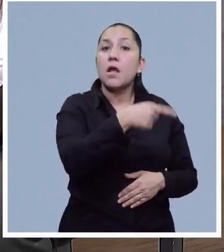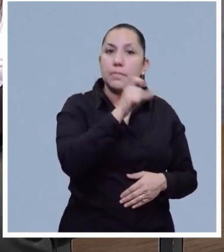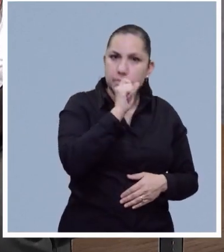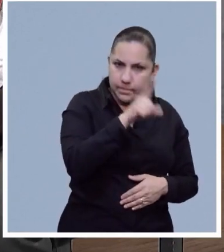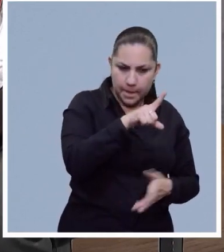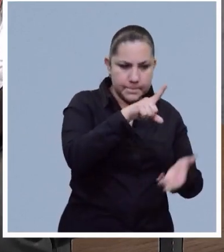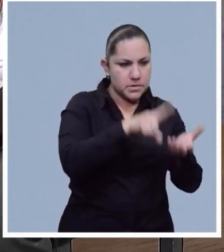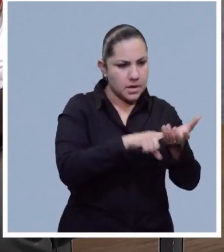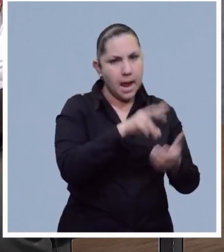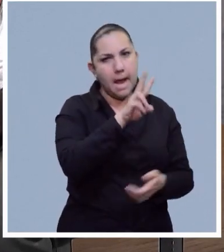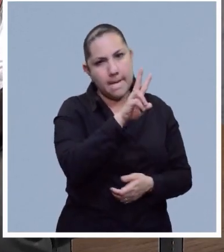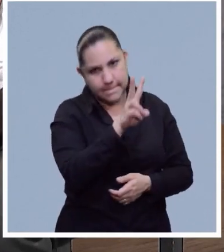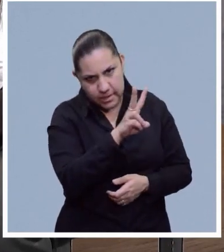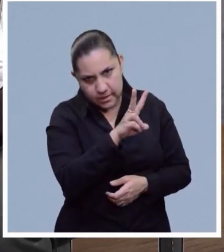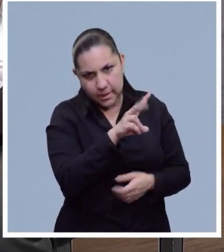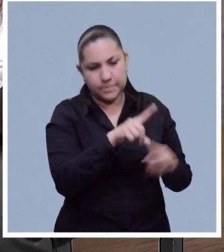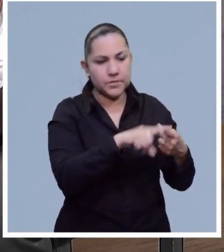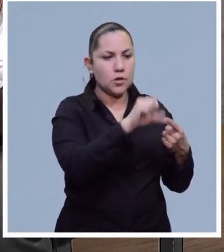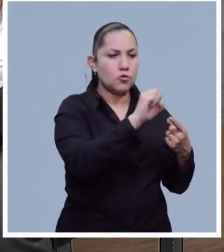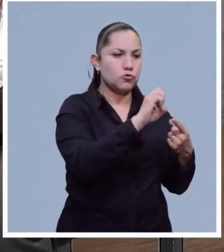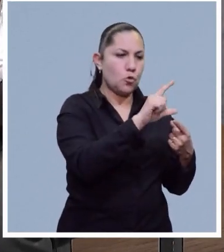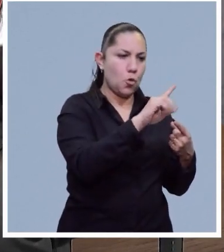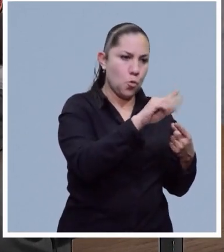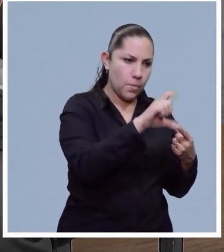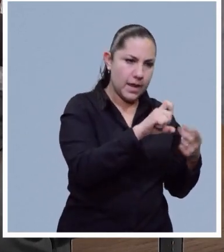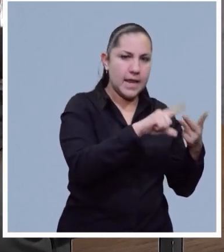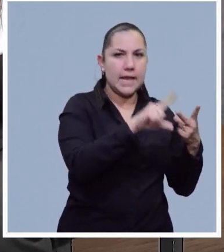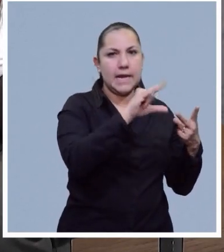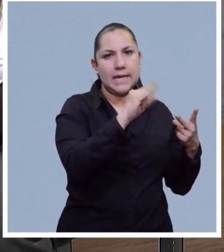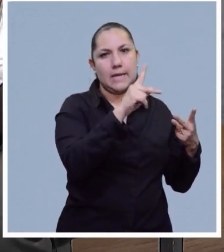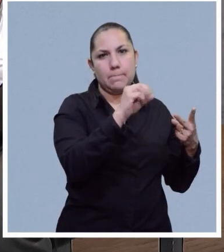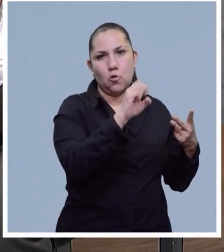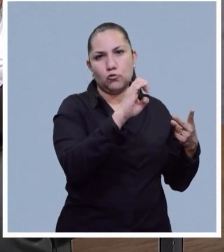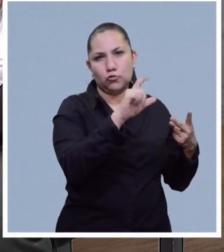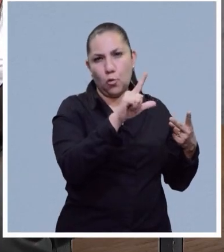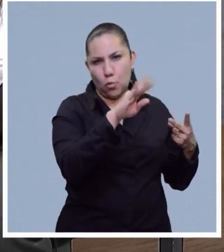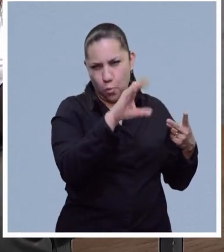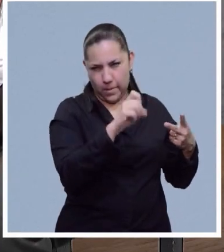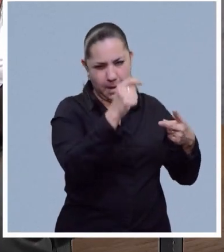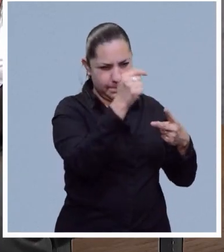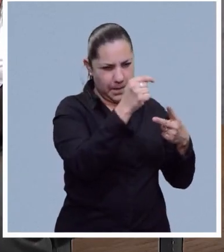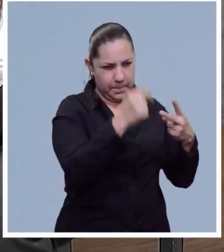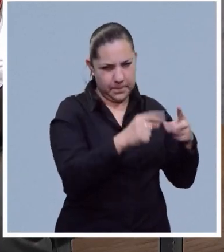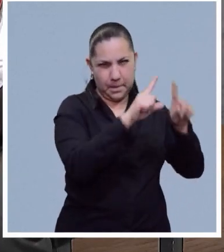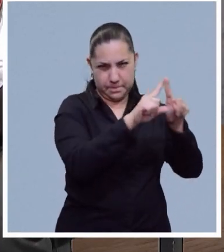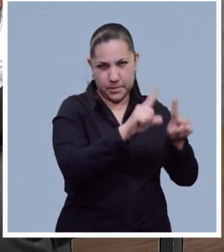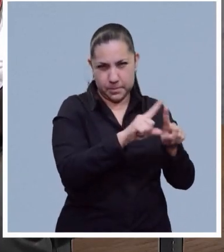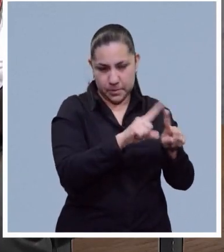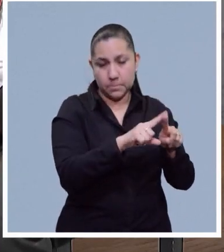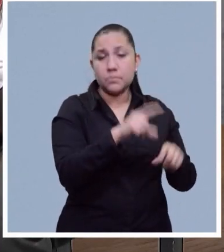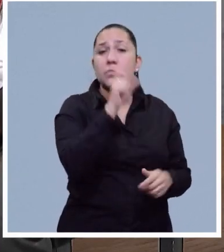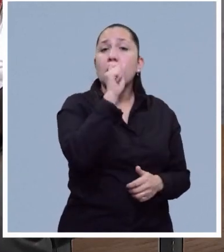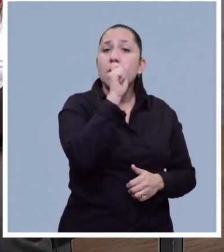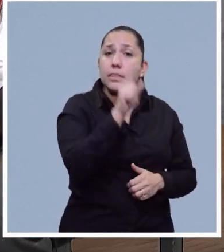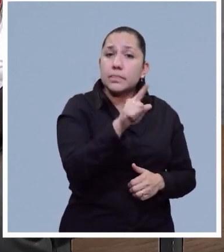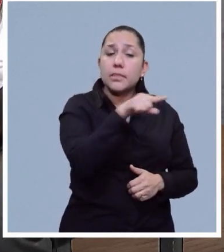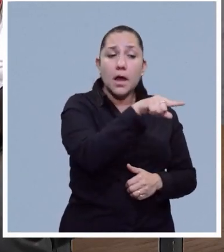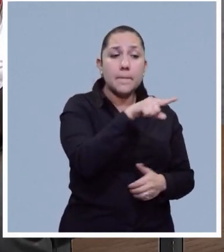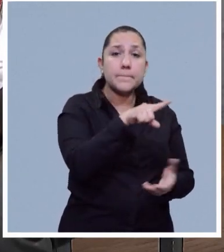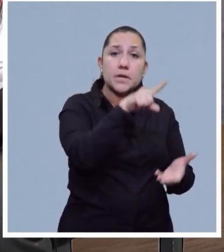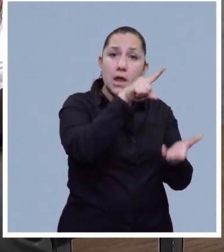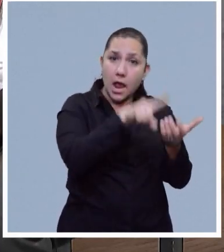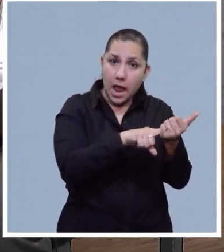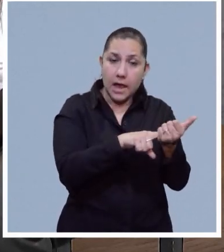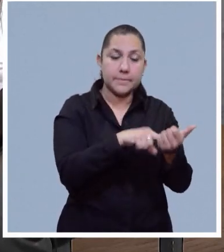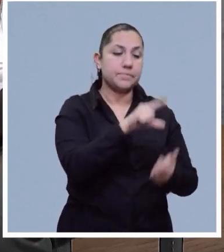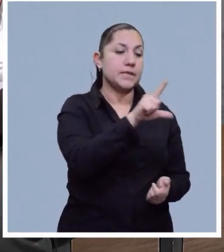vitaminas, hidrosolubles, liposolubles, también está el colesterol. Y hay un factor este lipídico que se